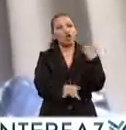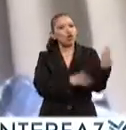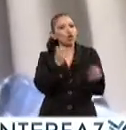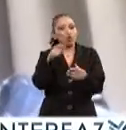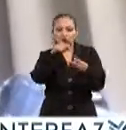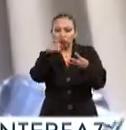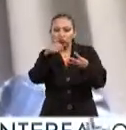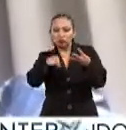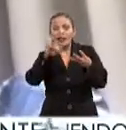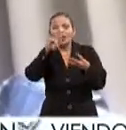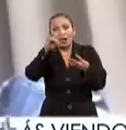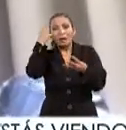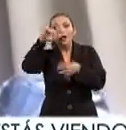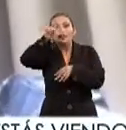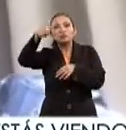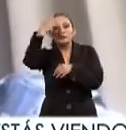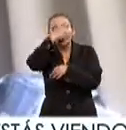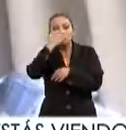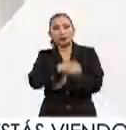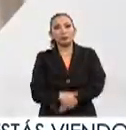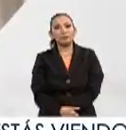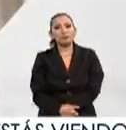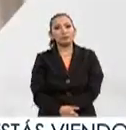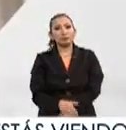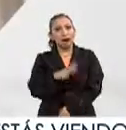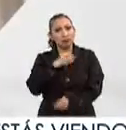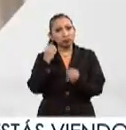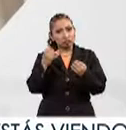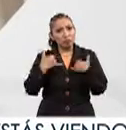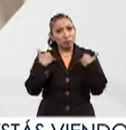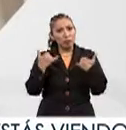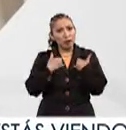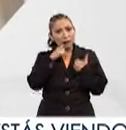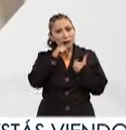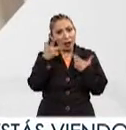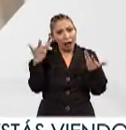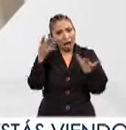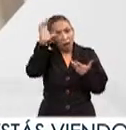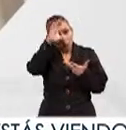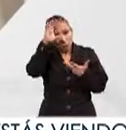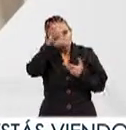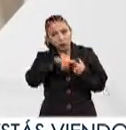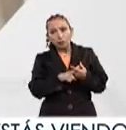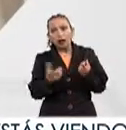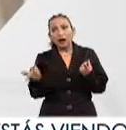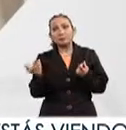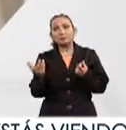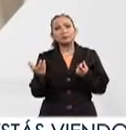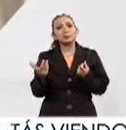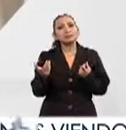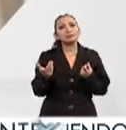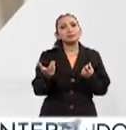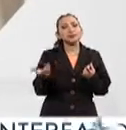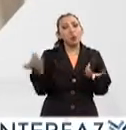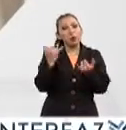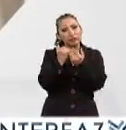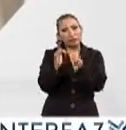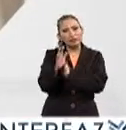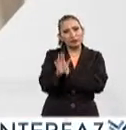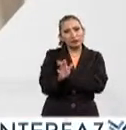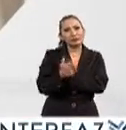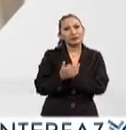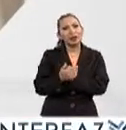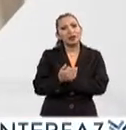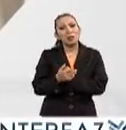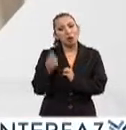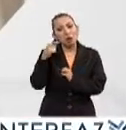indicadores que les permitirá evaluar me parece que hay muchos jóvenes que también se dedican a la cultura de forma independiente